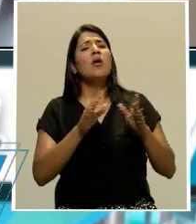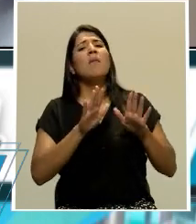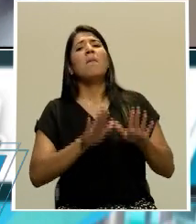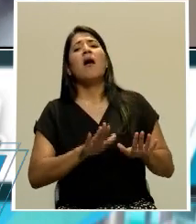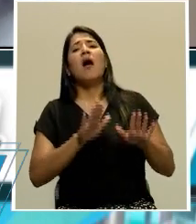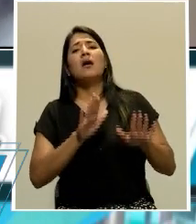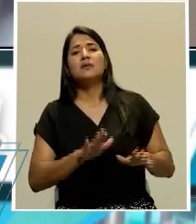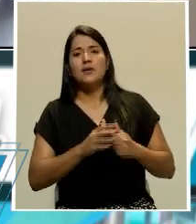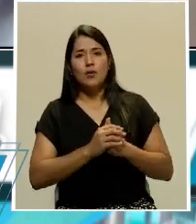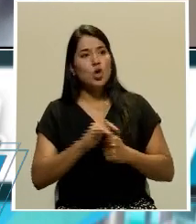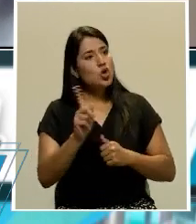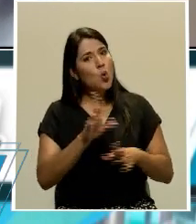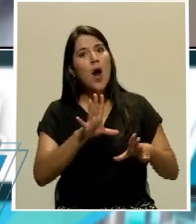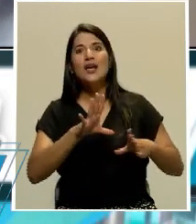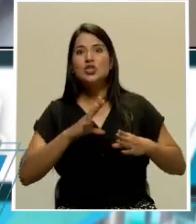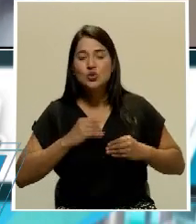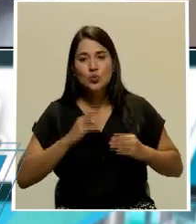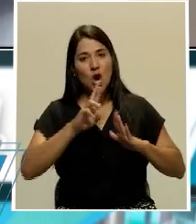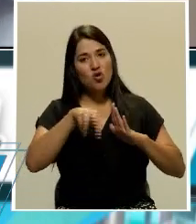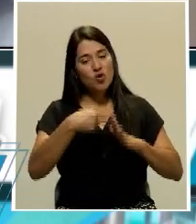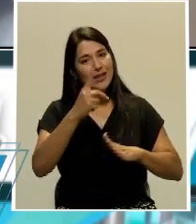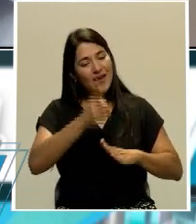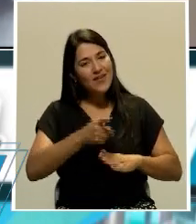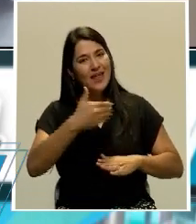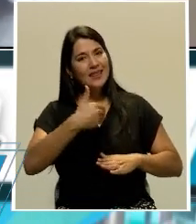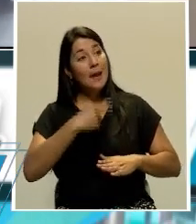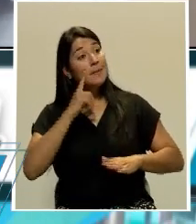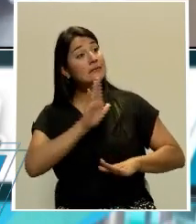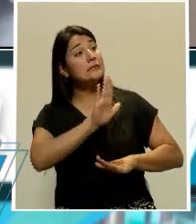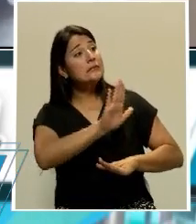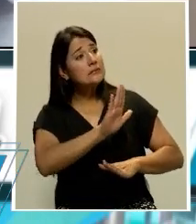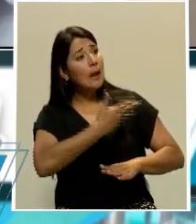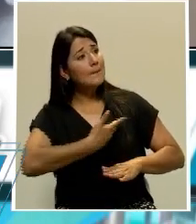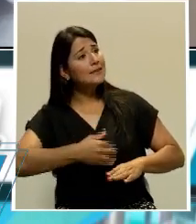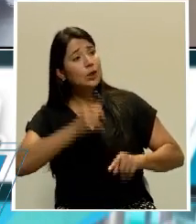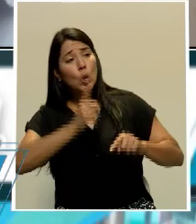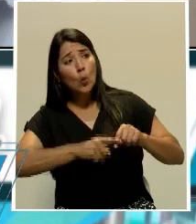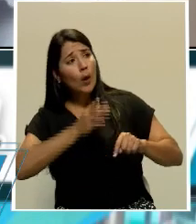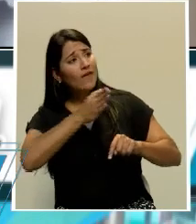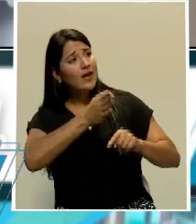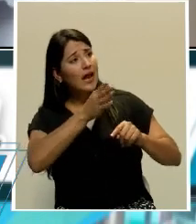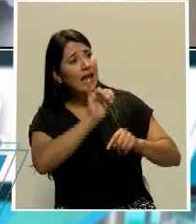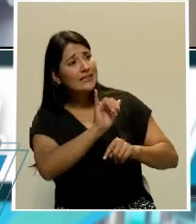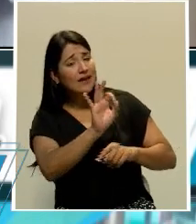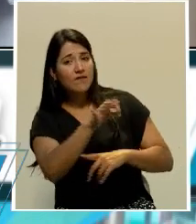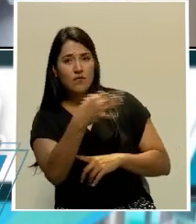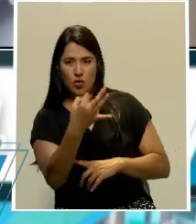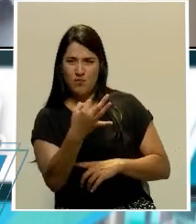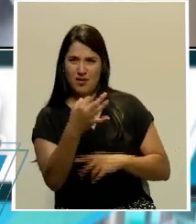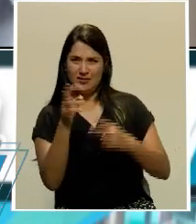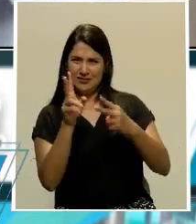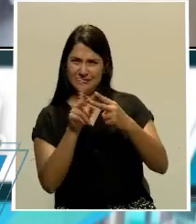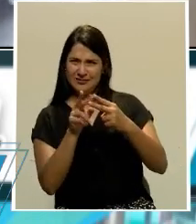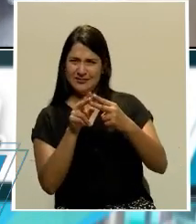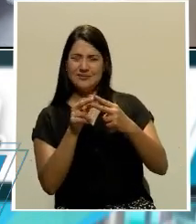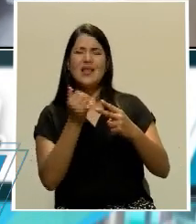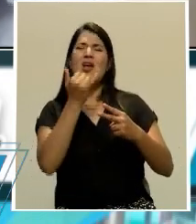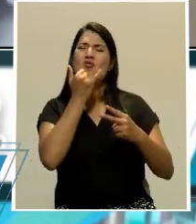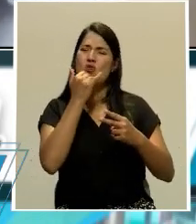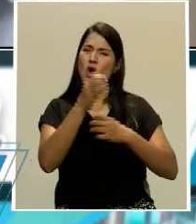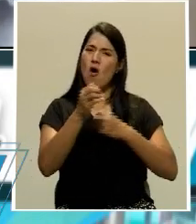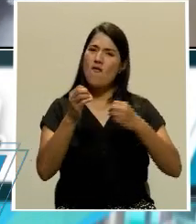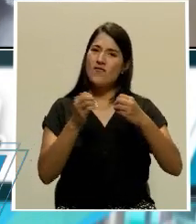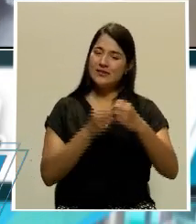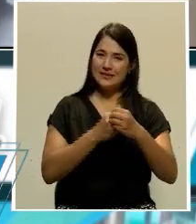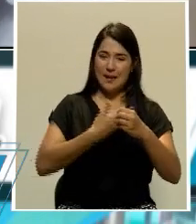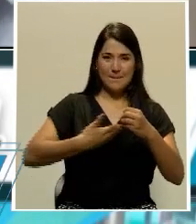de no tomar el papel que le correspondía. Entonces, algo está mal directamente en el despacho presidencial. Esa es la primera implicación y